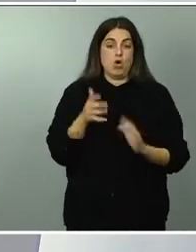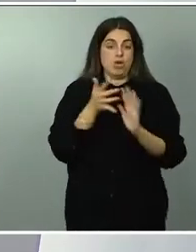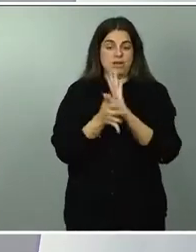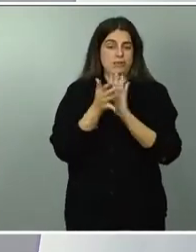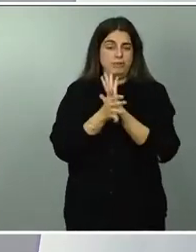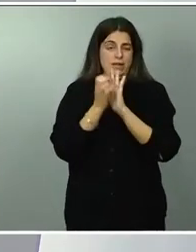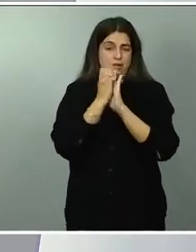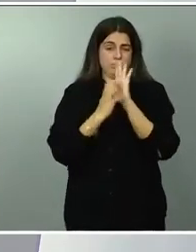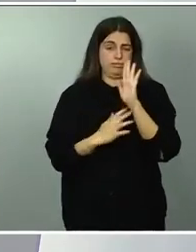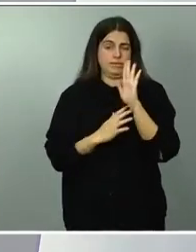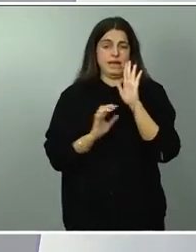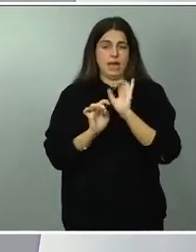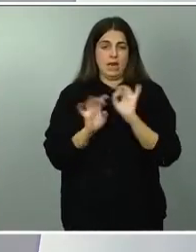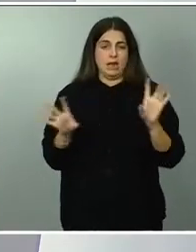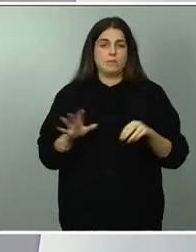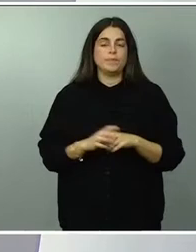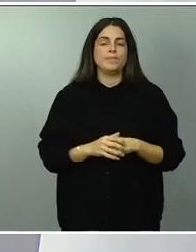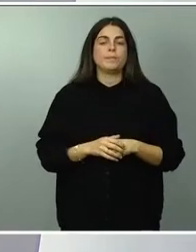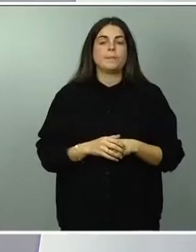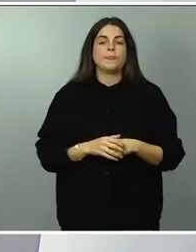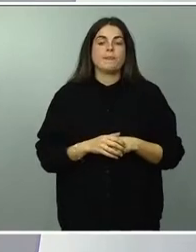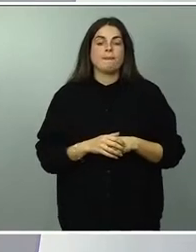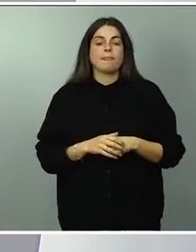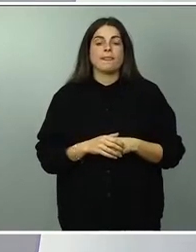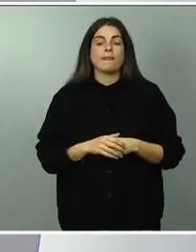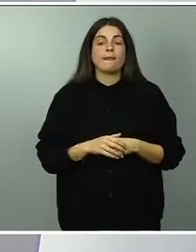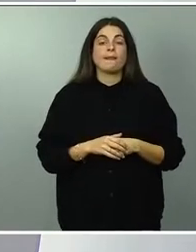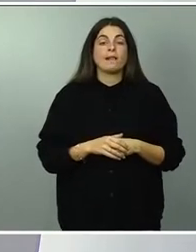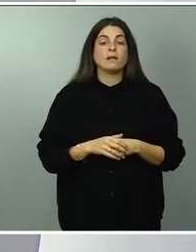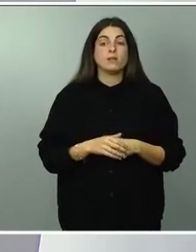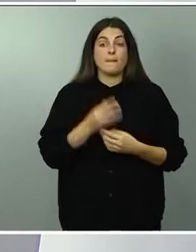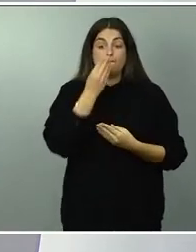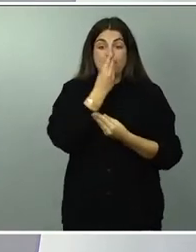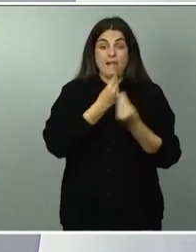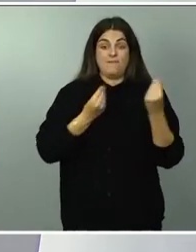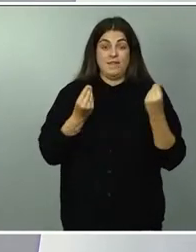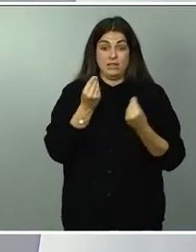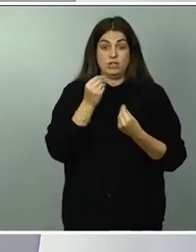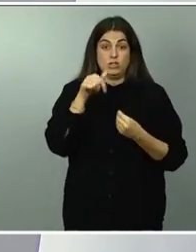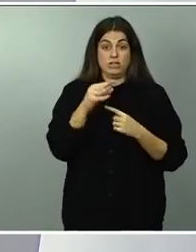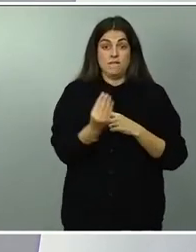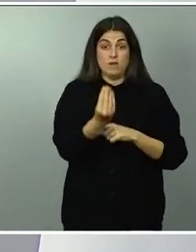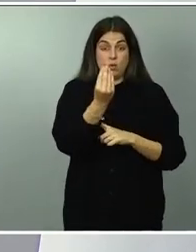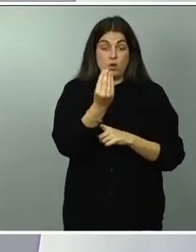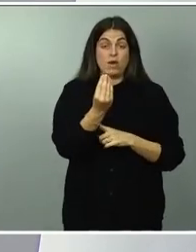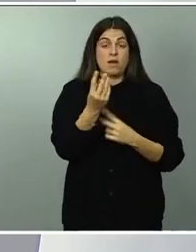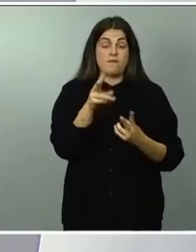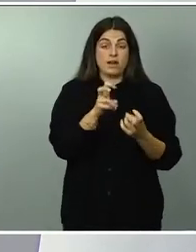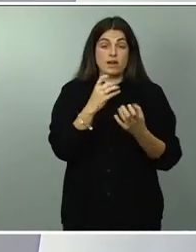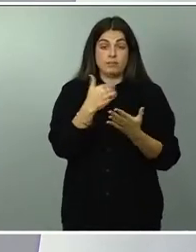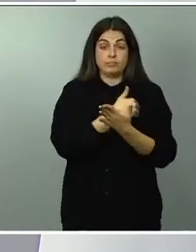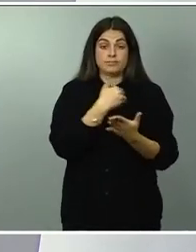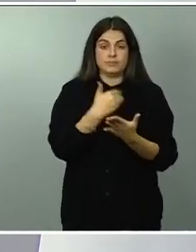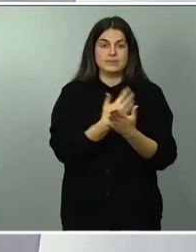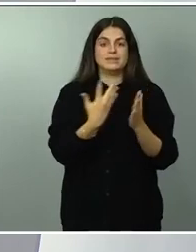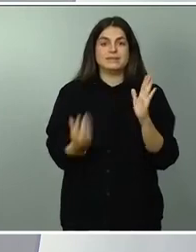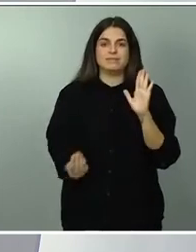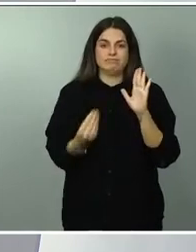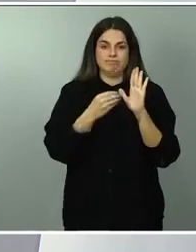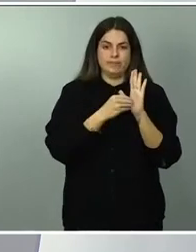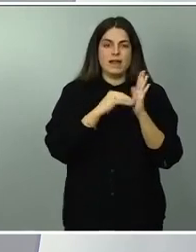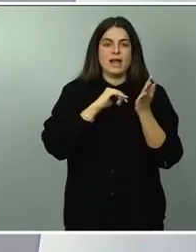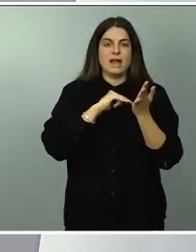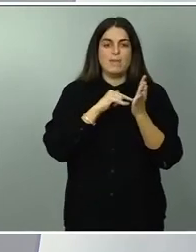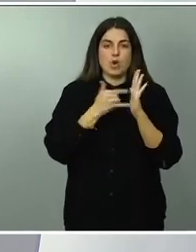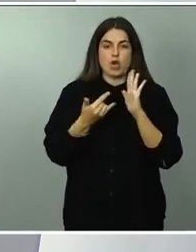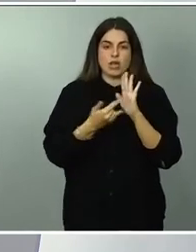la recaudación prevista para estas figuras fiscales está recogida en el proyecto de presupuesto